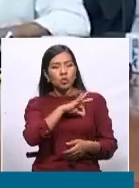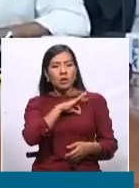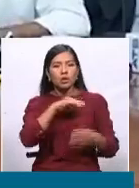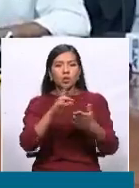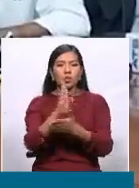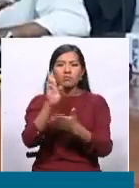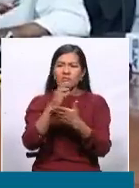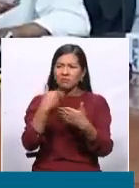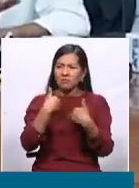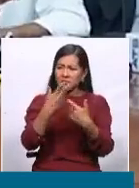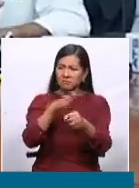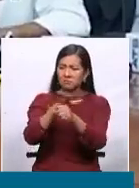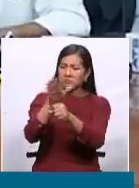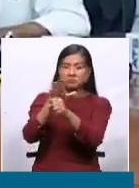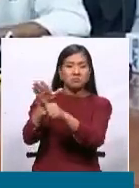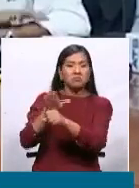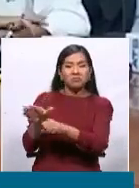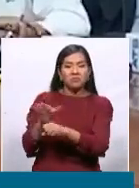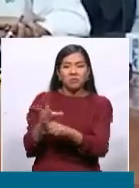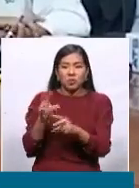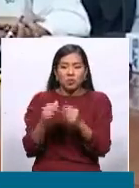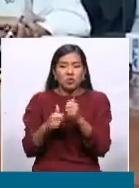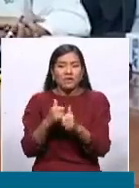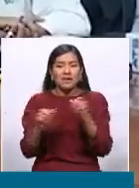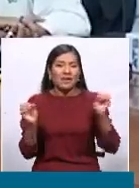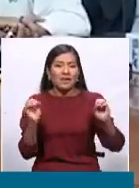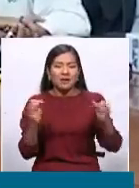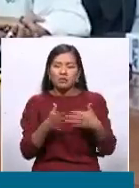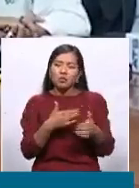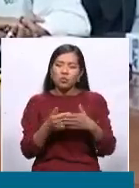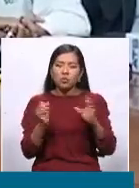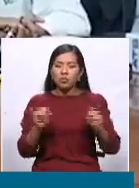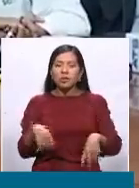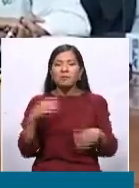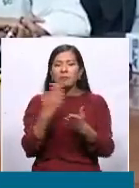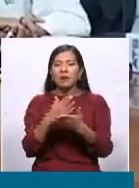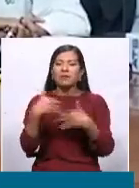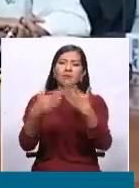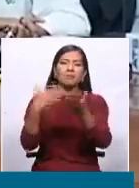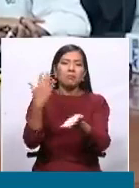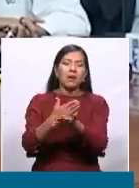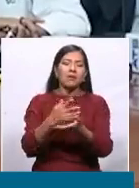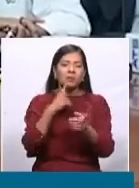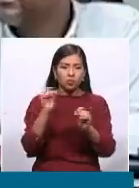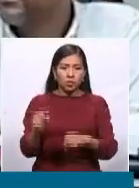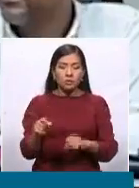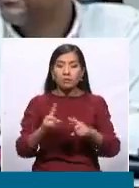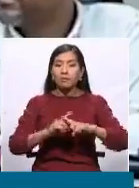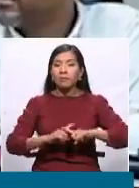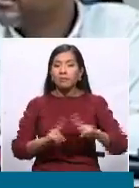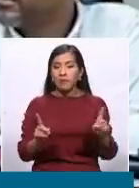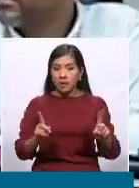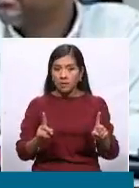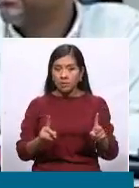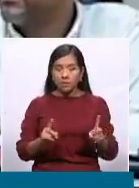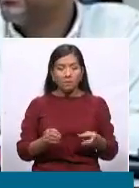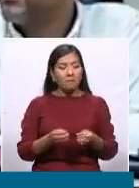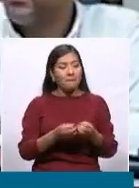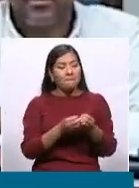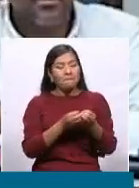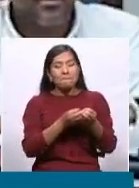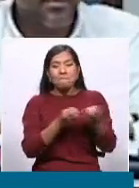Para ellos desde el seguro no hay ningún problema y pueden estar parando cuanto quieran. Pero hay una gente, hay la mayor